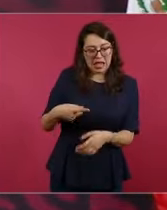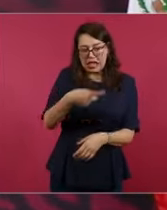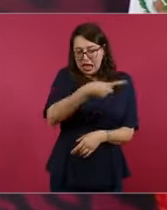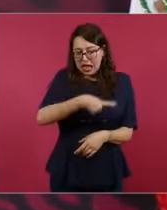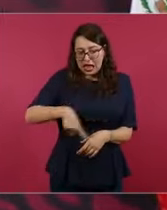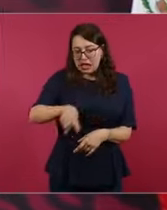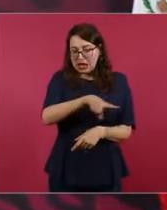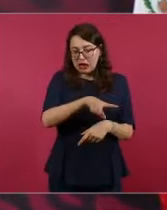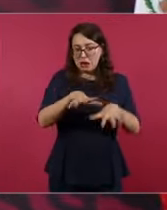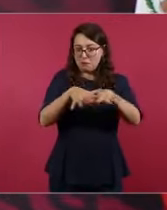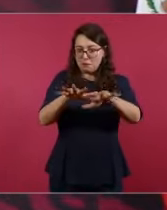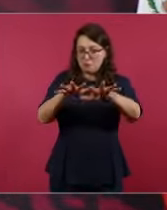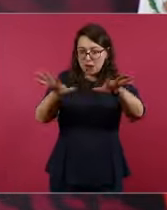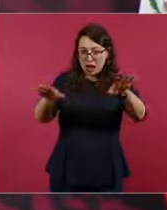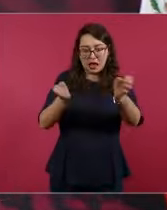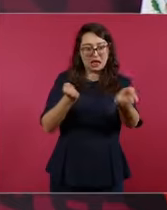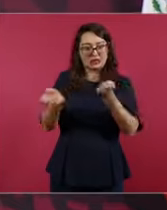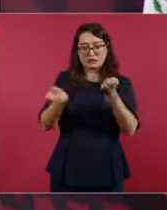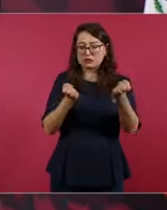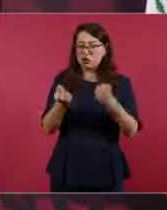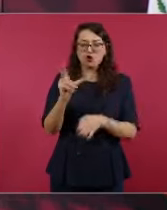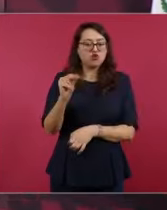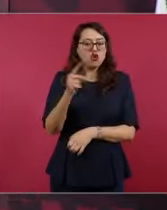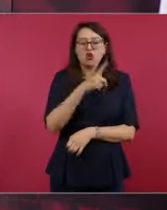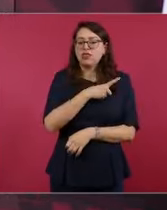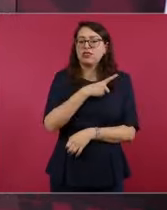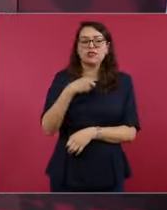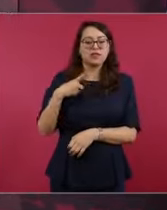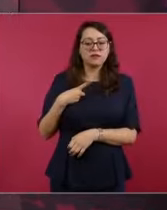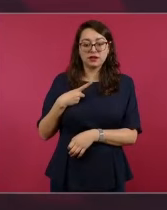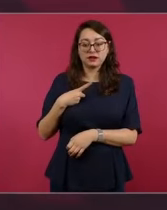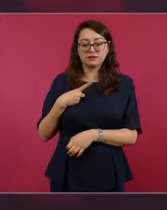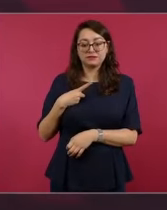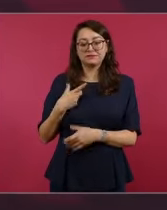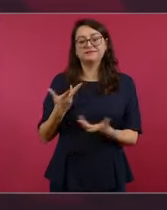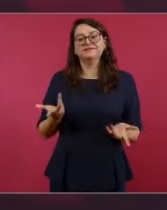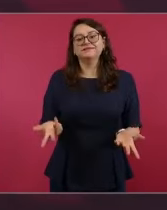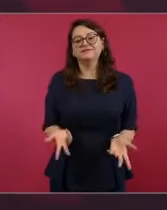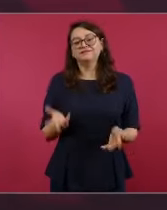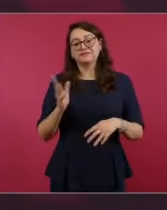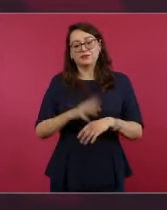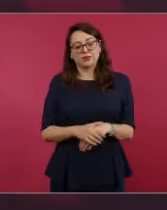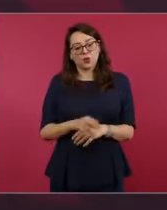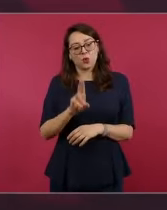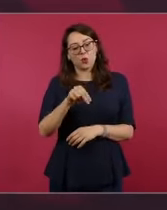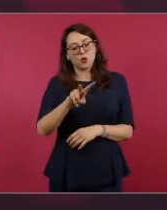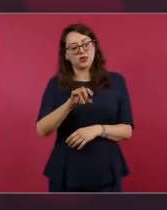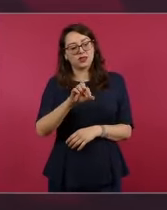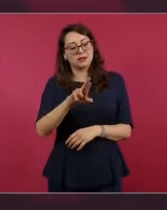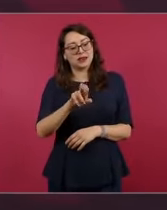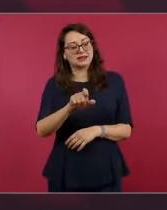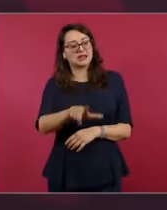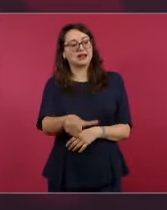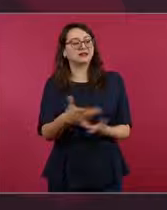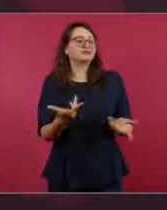general. Nada más que al universal va a estar muy difícil que los